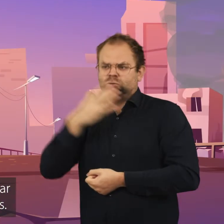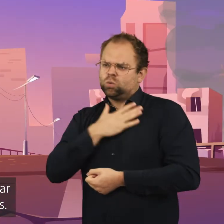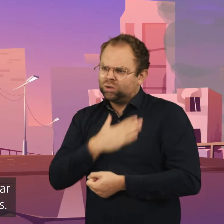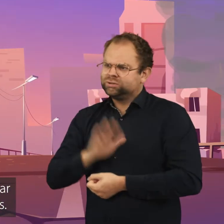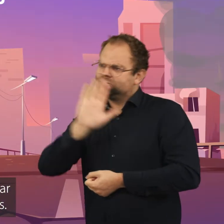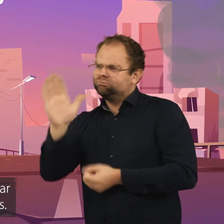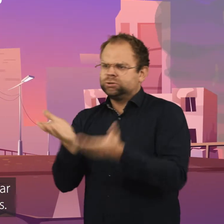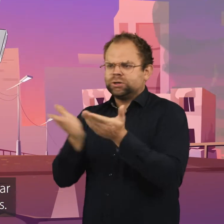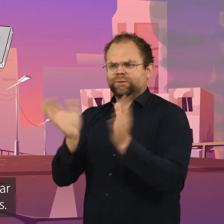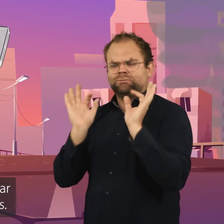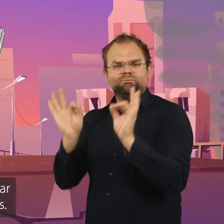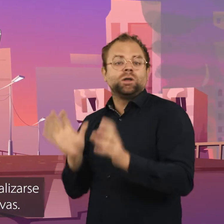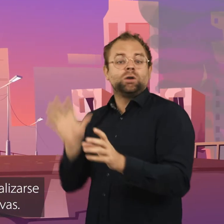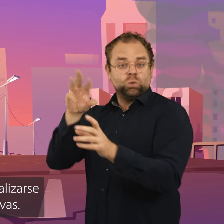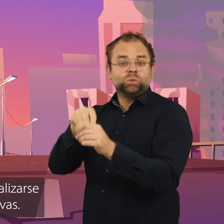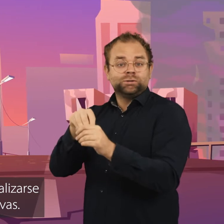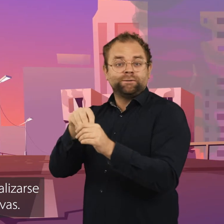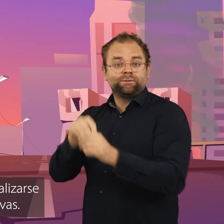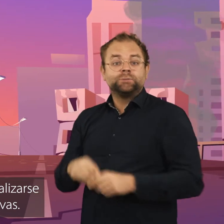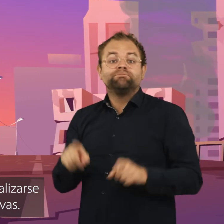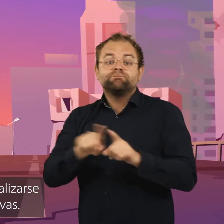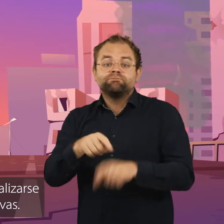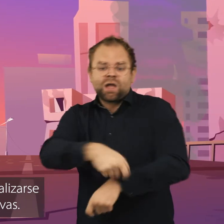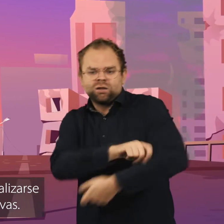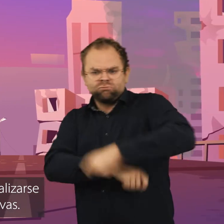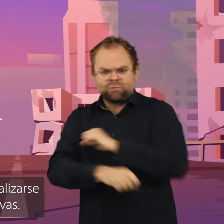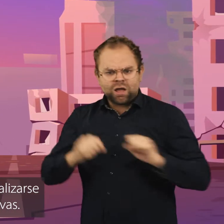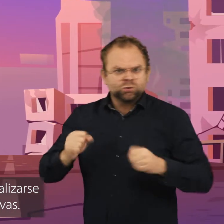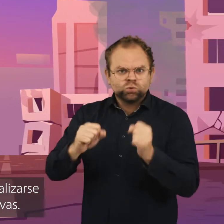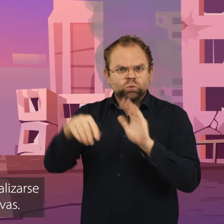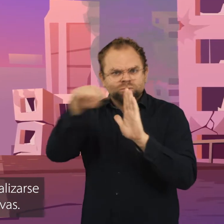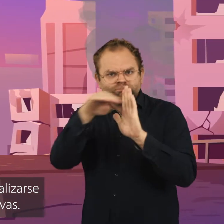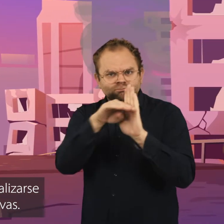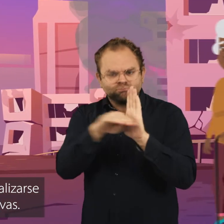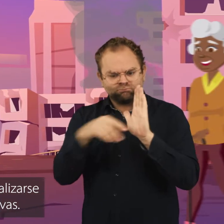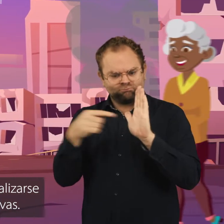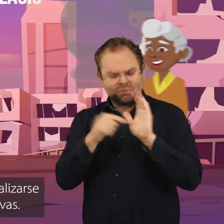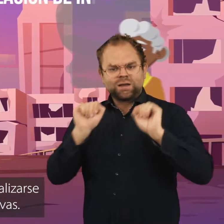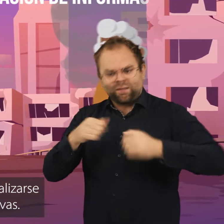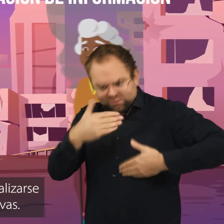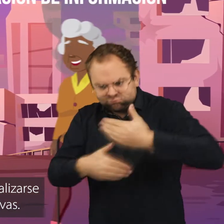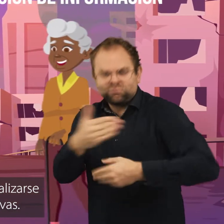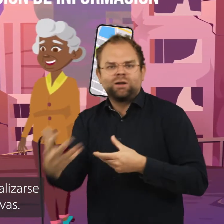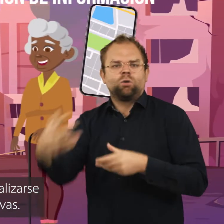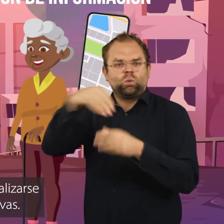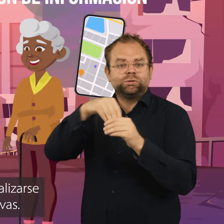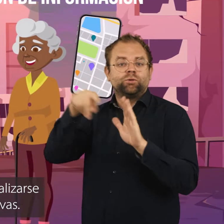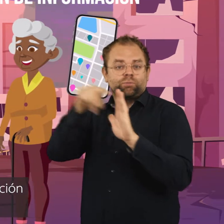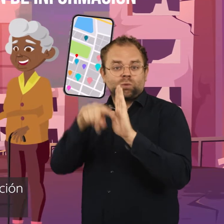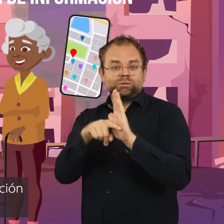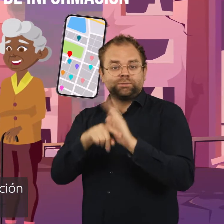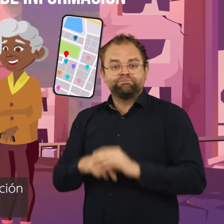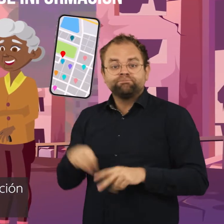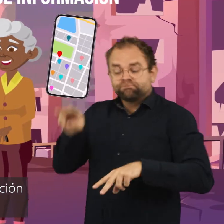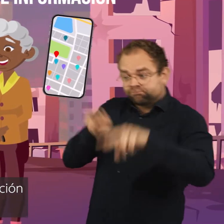los servicios sean inclusivos. Identifican las acciones clave que deben realizarse para generar políticas y prácticas inclusivas.